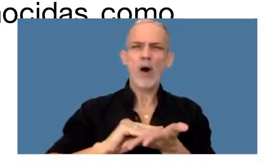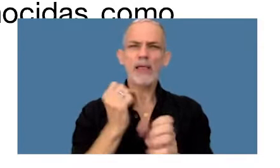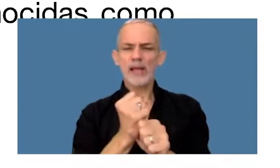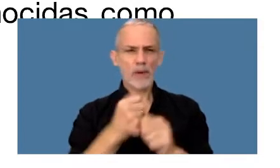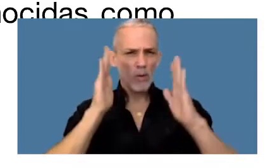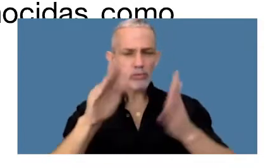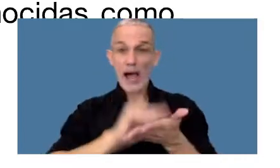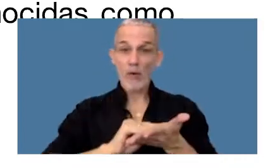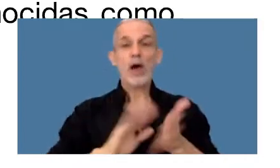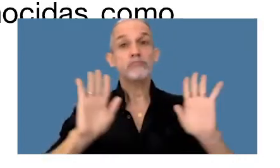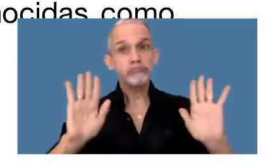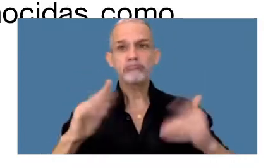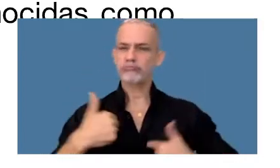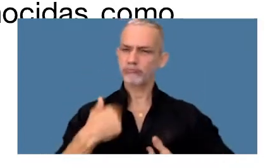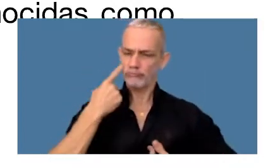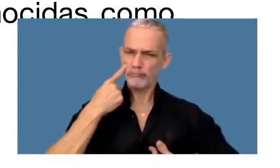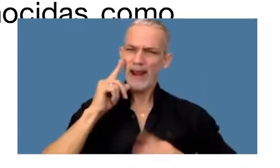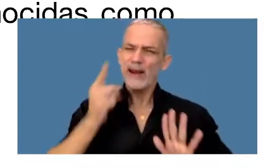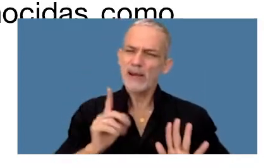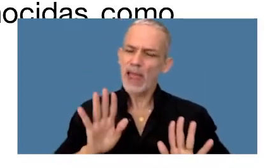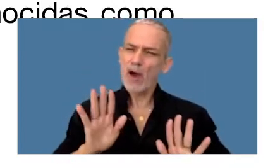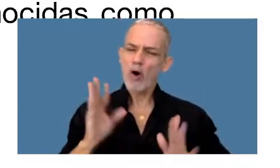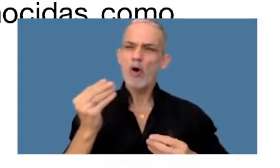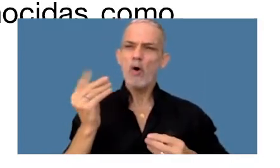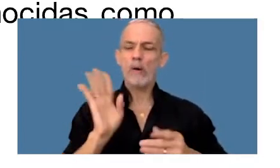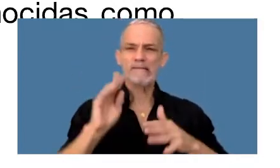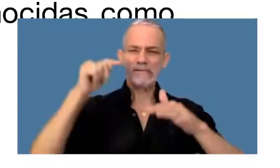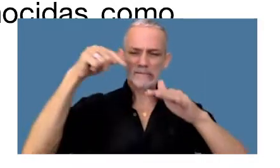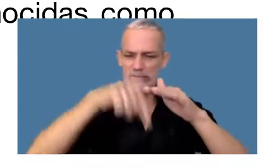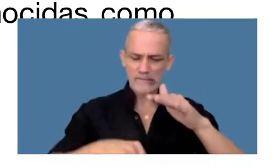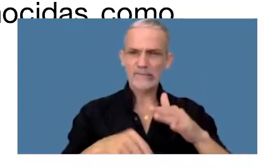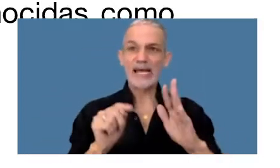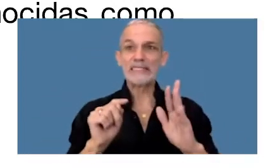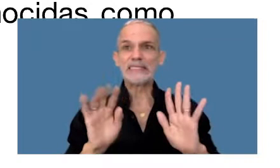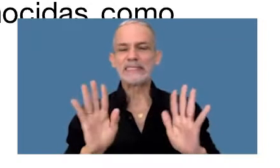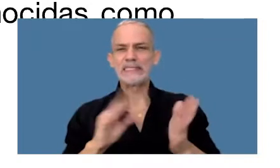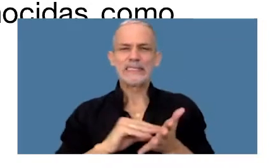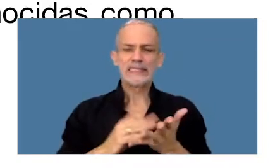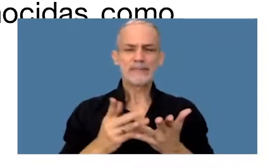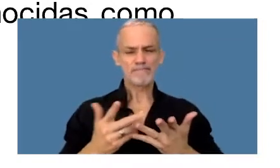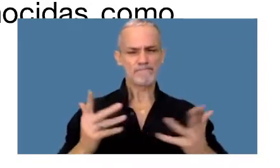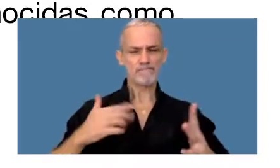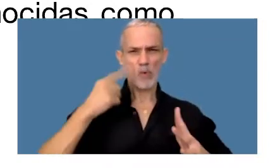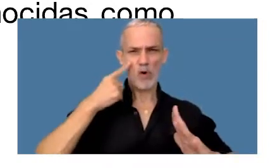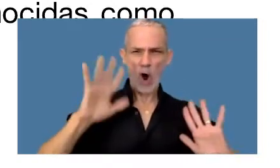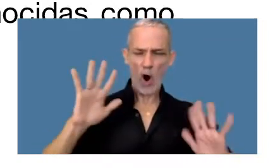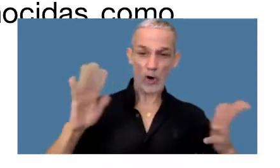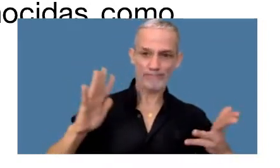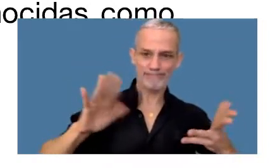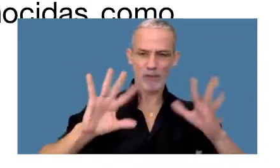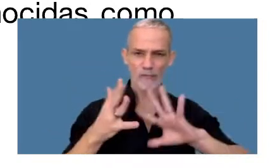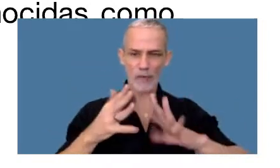asumo el riesgo de sumergirme en un terreno hostil y desconocido